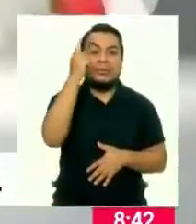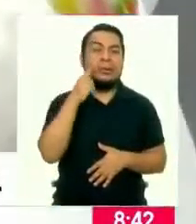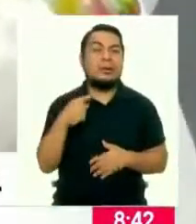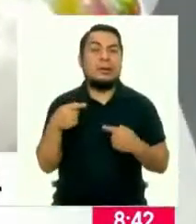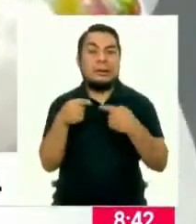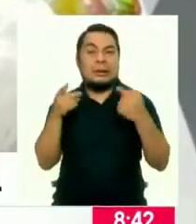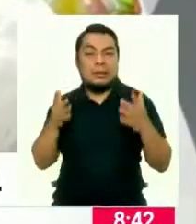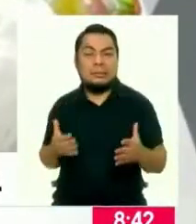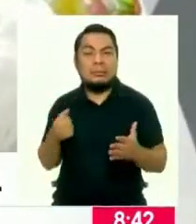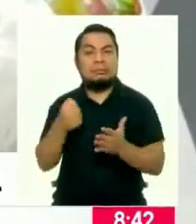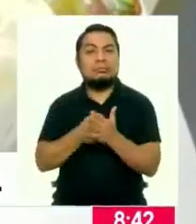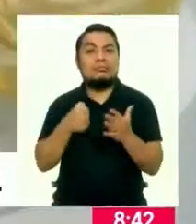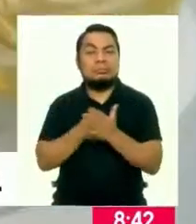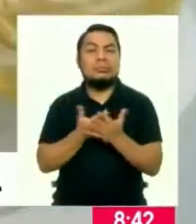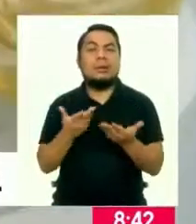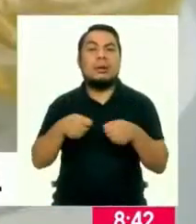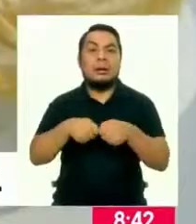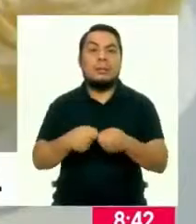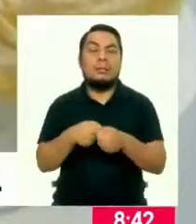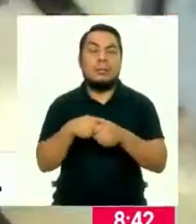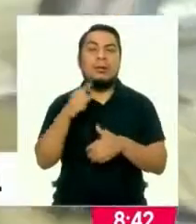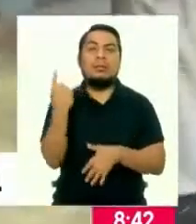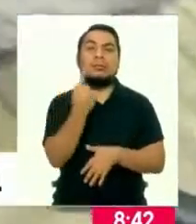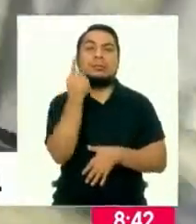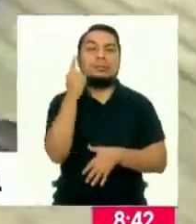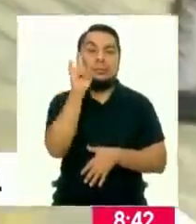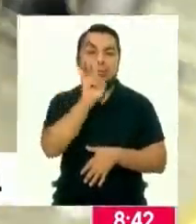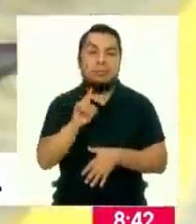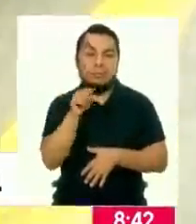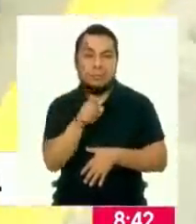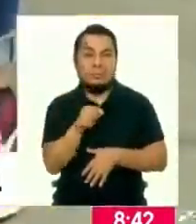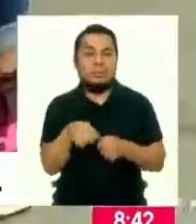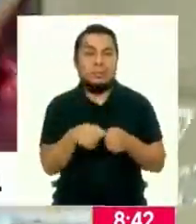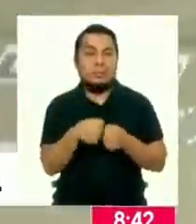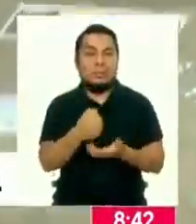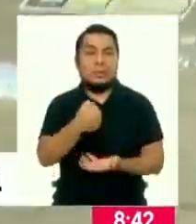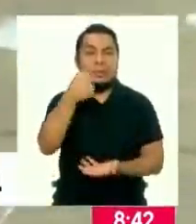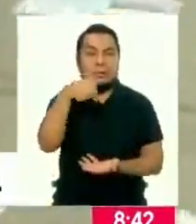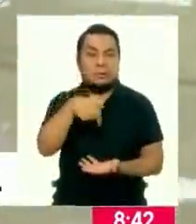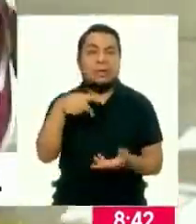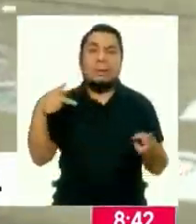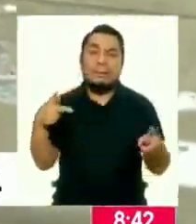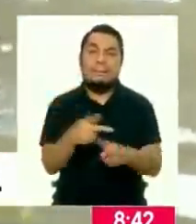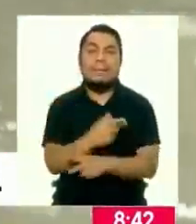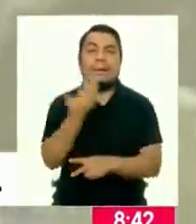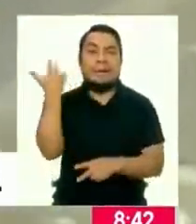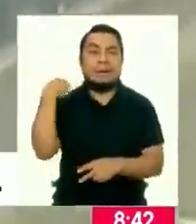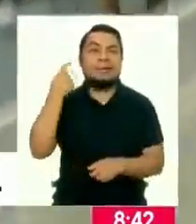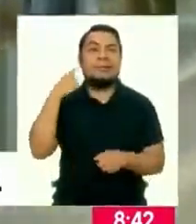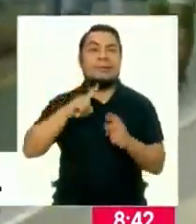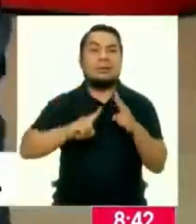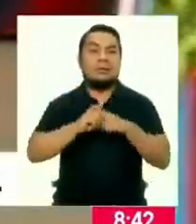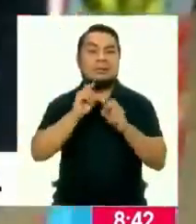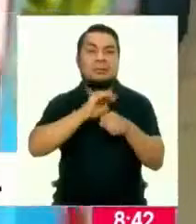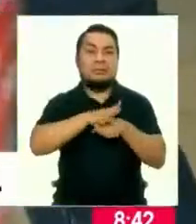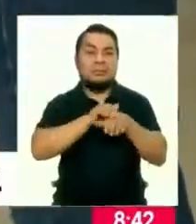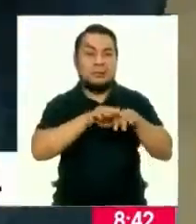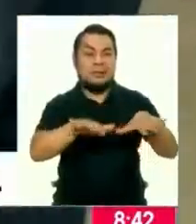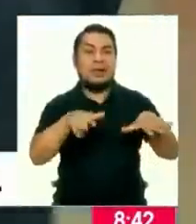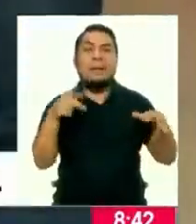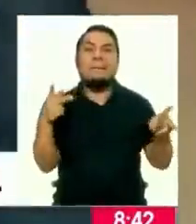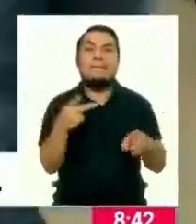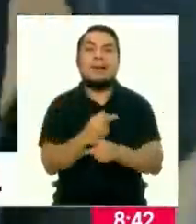enemigos a combatir es el plástico de un solo uso. Este panorama empeoró durante la primera fase de la pandemia de COVID